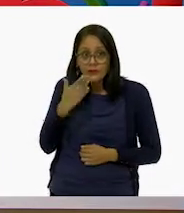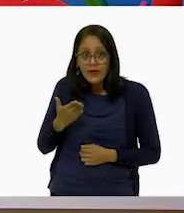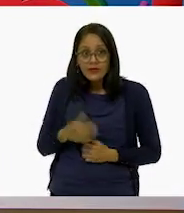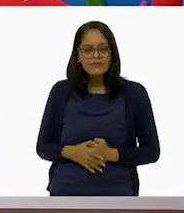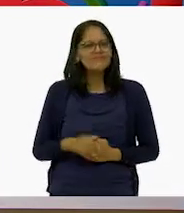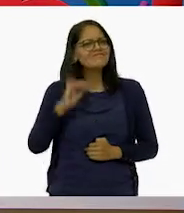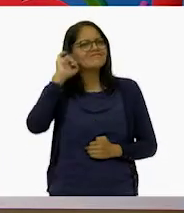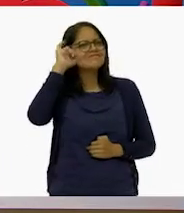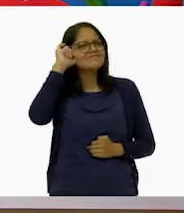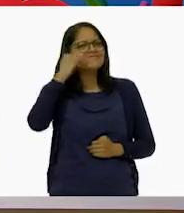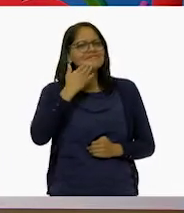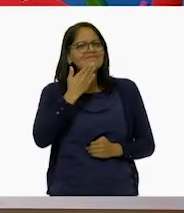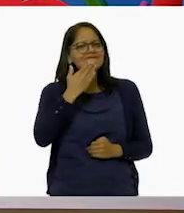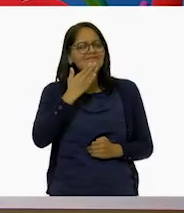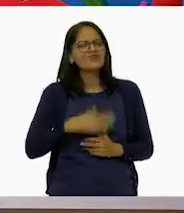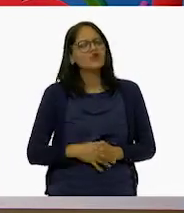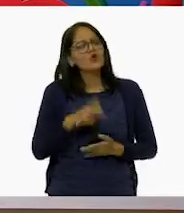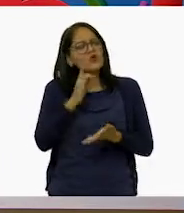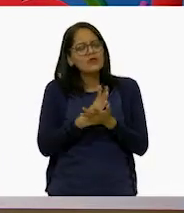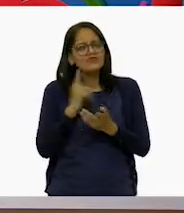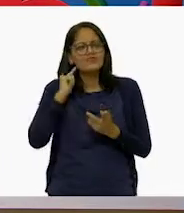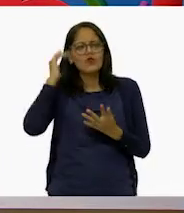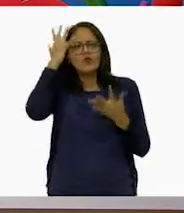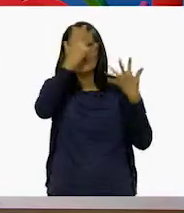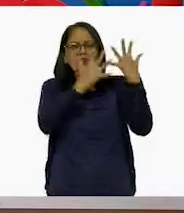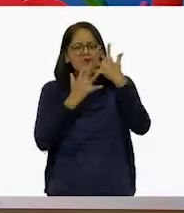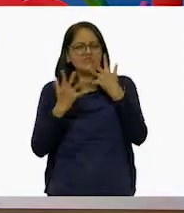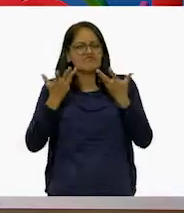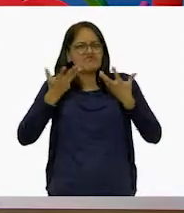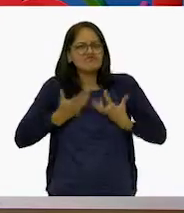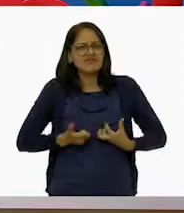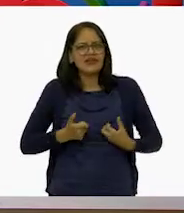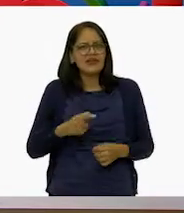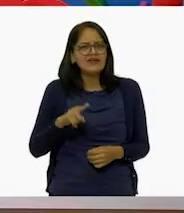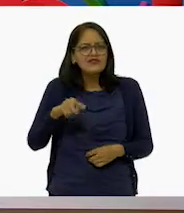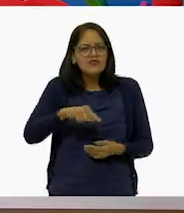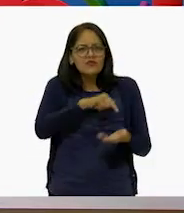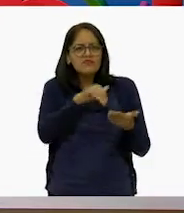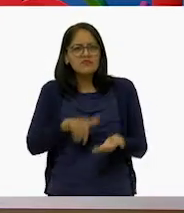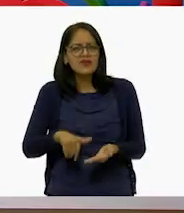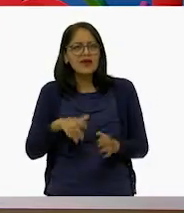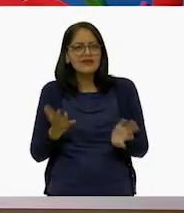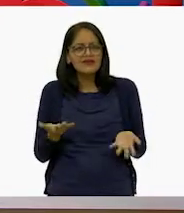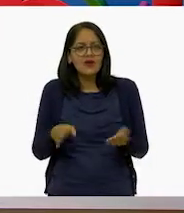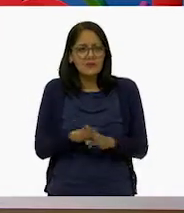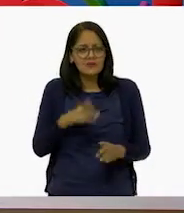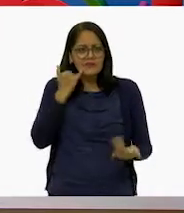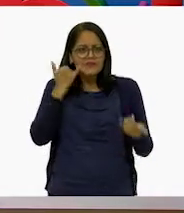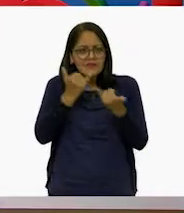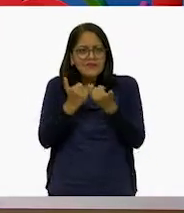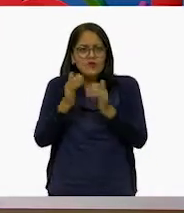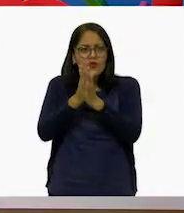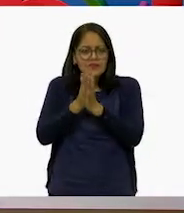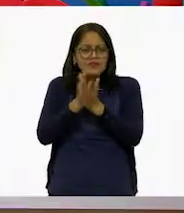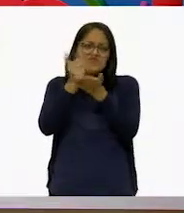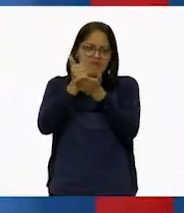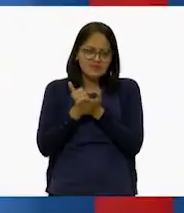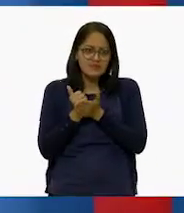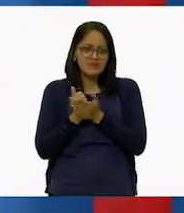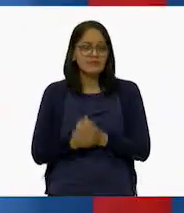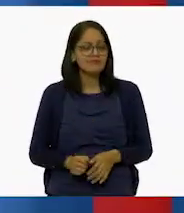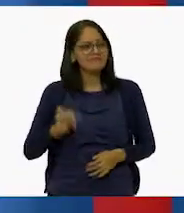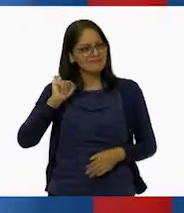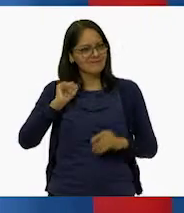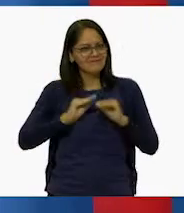Sí, sí, muy bien. Solo desconcertada. No sé cómo llegué aquí. Por eso las llamé. ¿Sí me pueden ayudar? Por